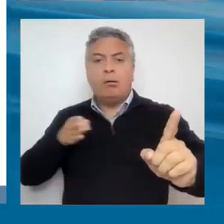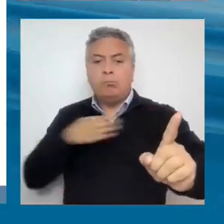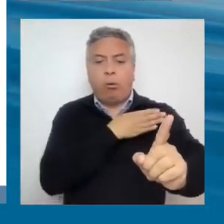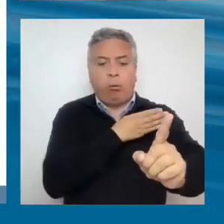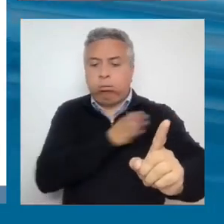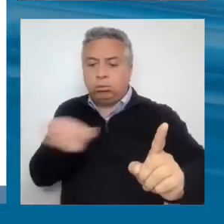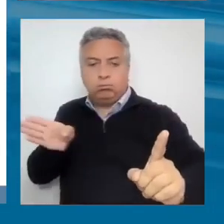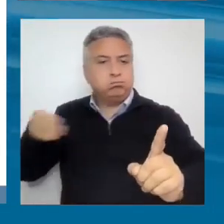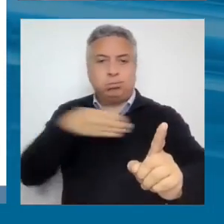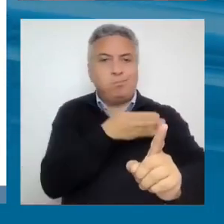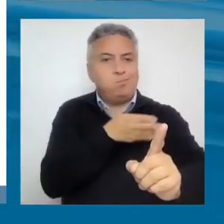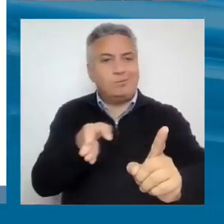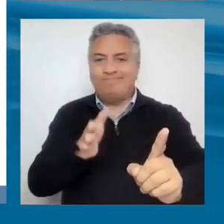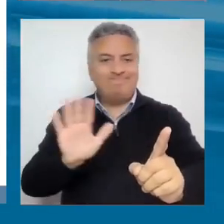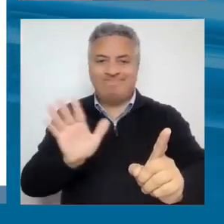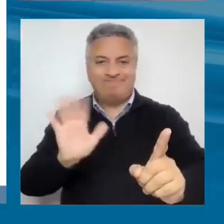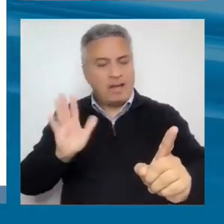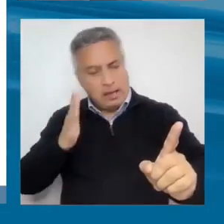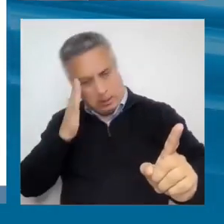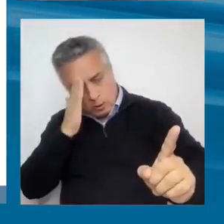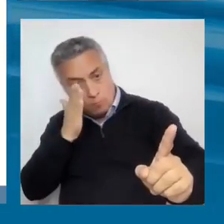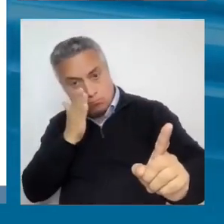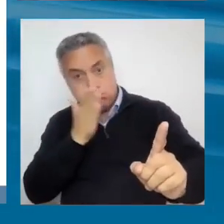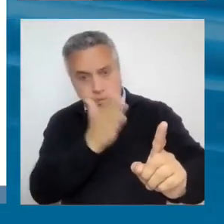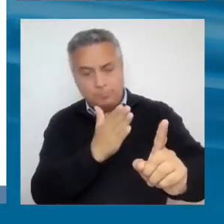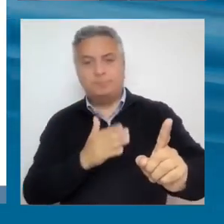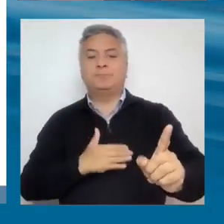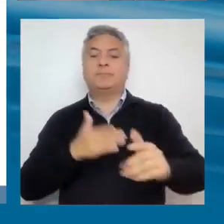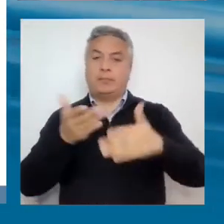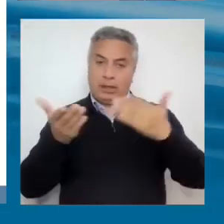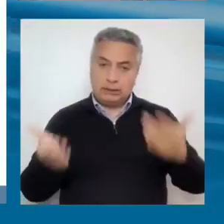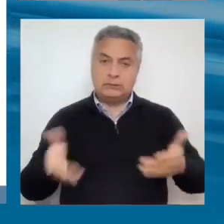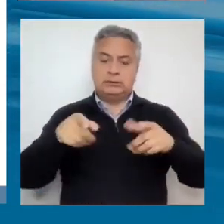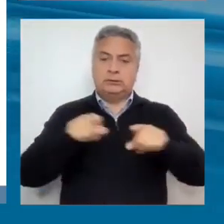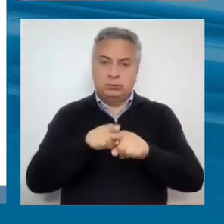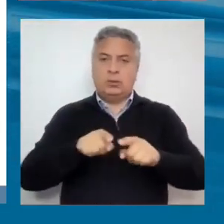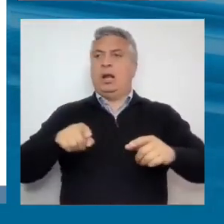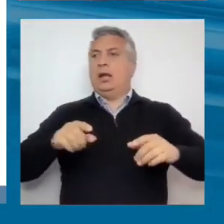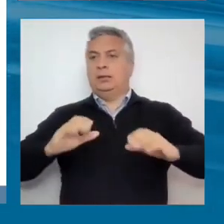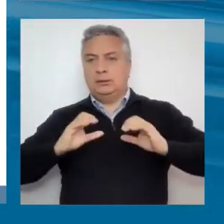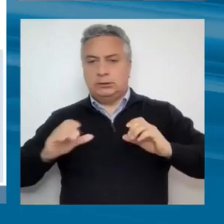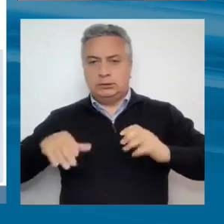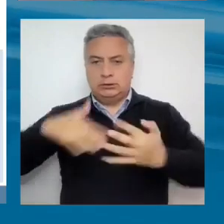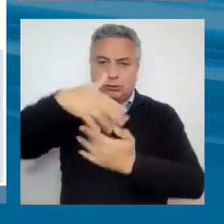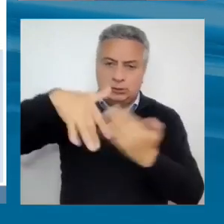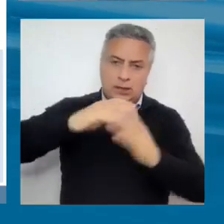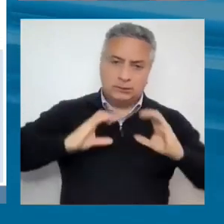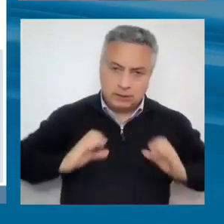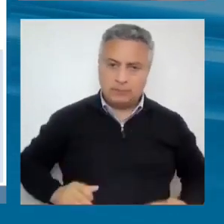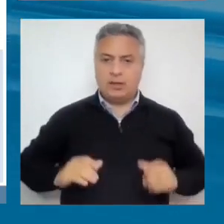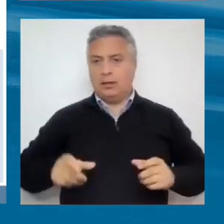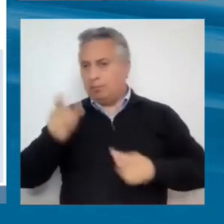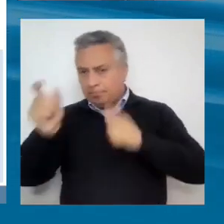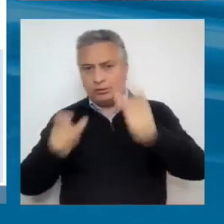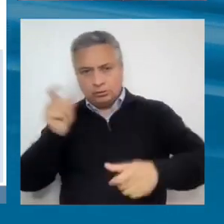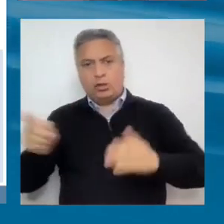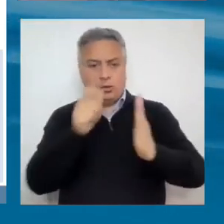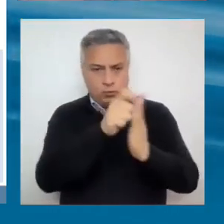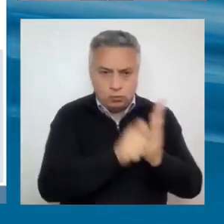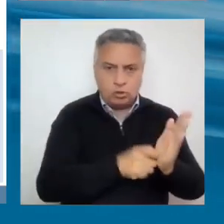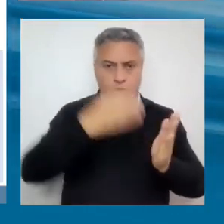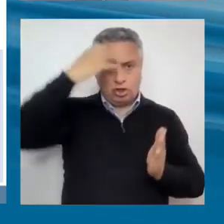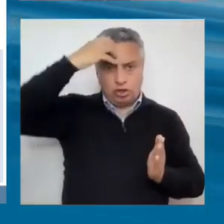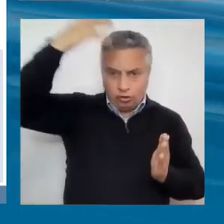Y eso implica la participación del sector privado, sociedad civil, ciudadanía, etcétera, y la rendición de cuentas por parte de los gobernantes.